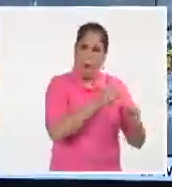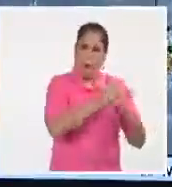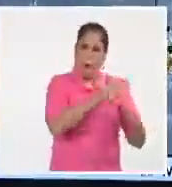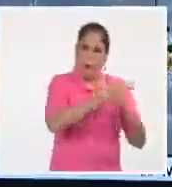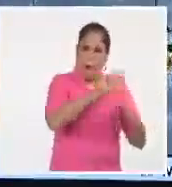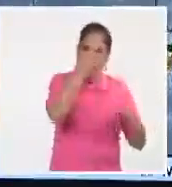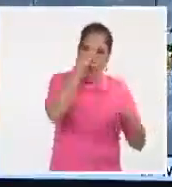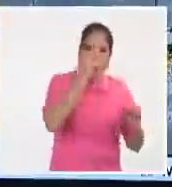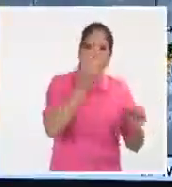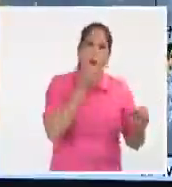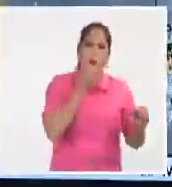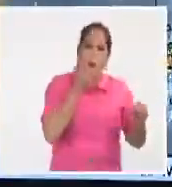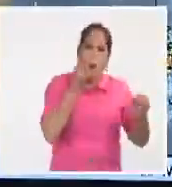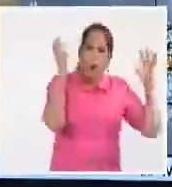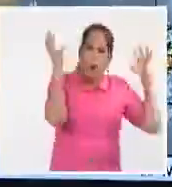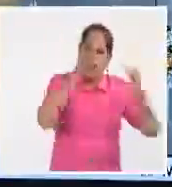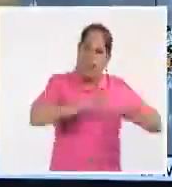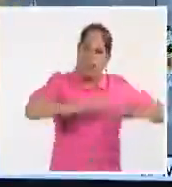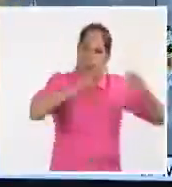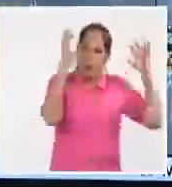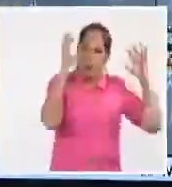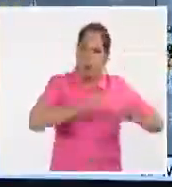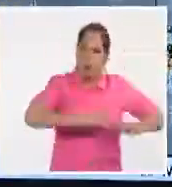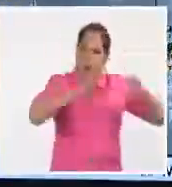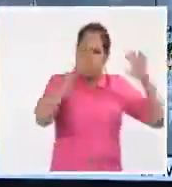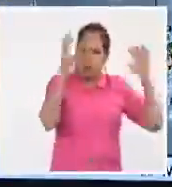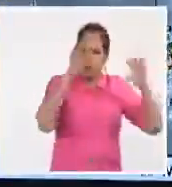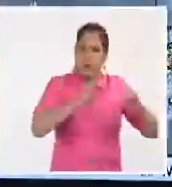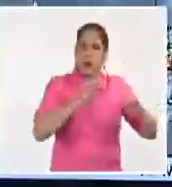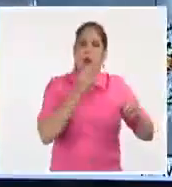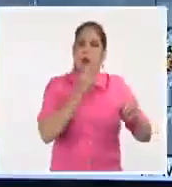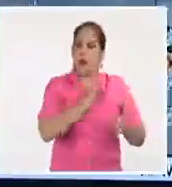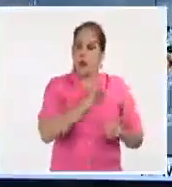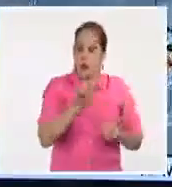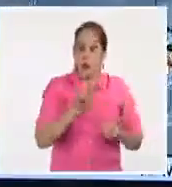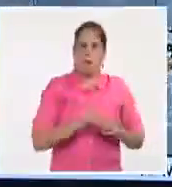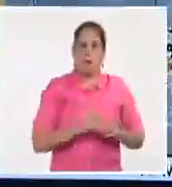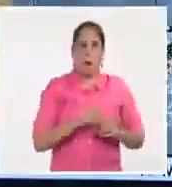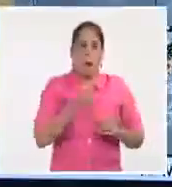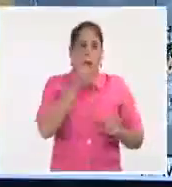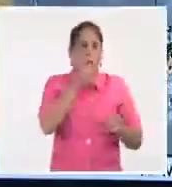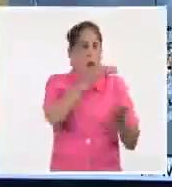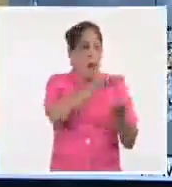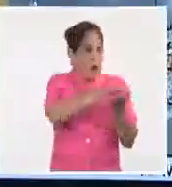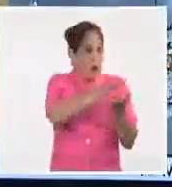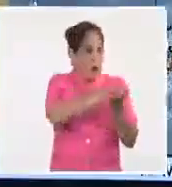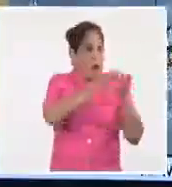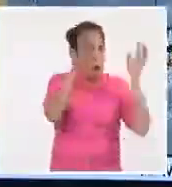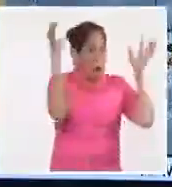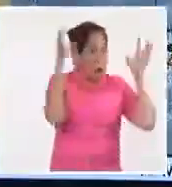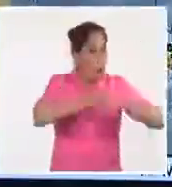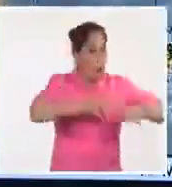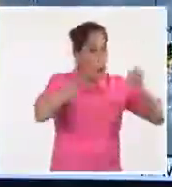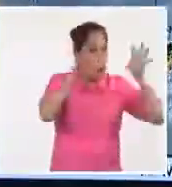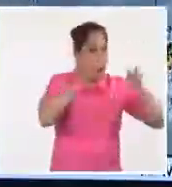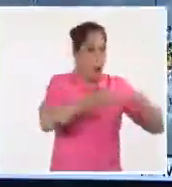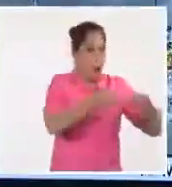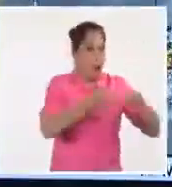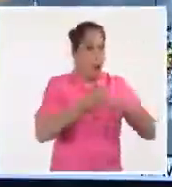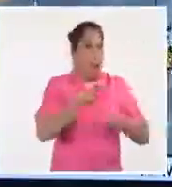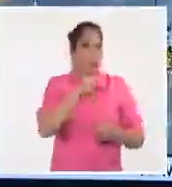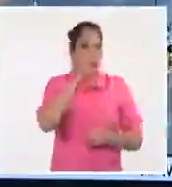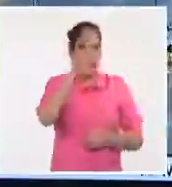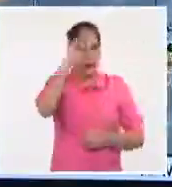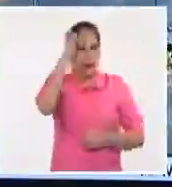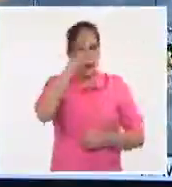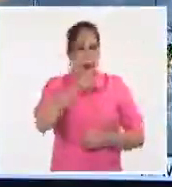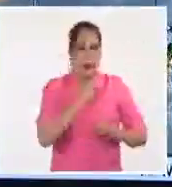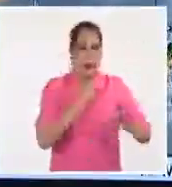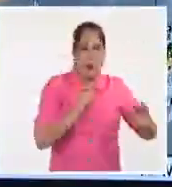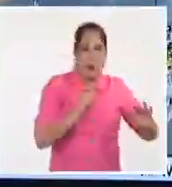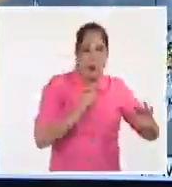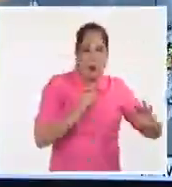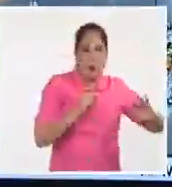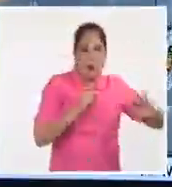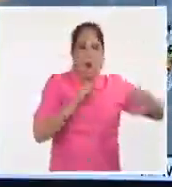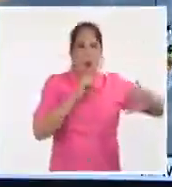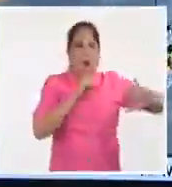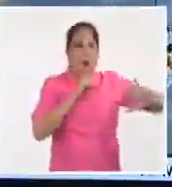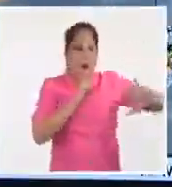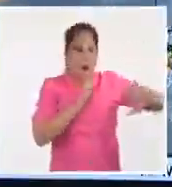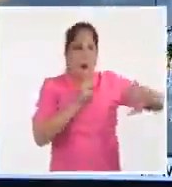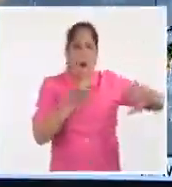recibido mucha lluvia. Lo más interesante pudieran ser los acumulados de lluvia que aportaría Elsa al arribar o al afectar,